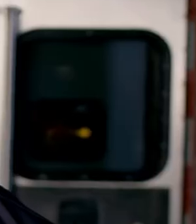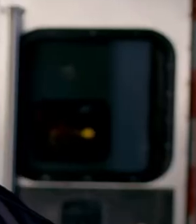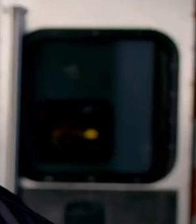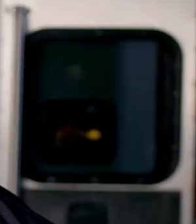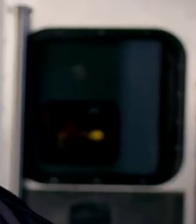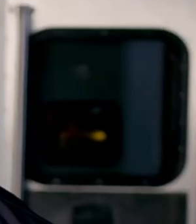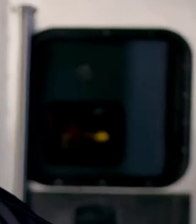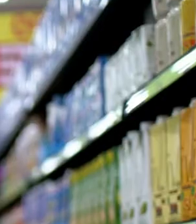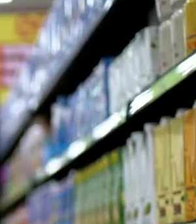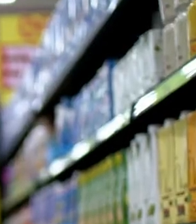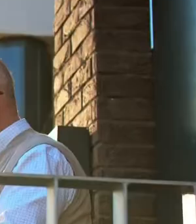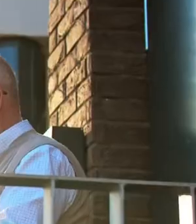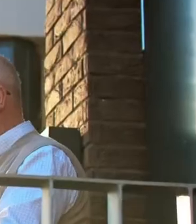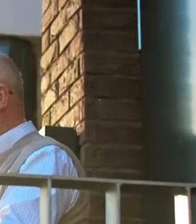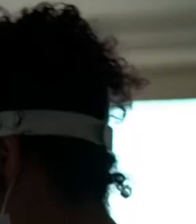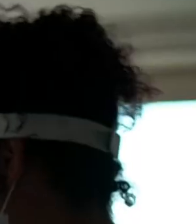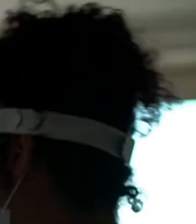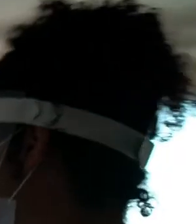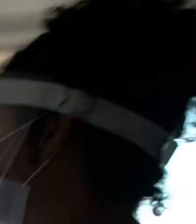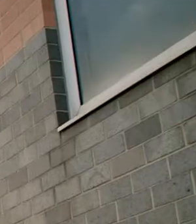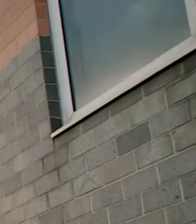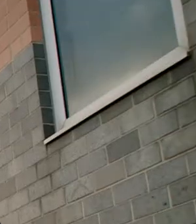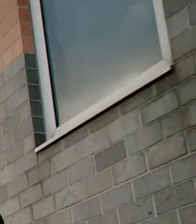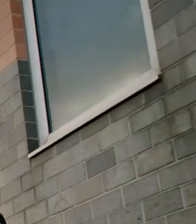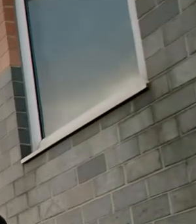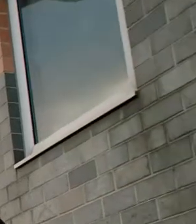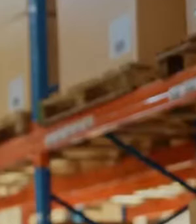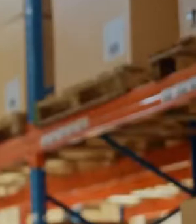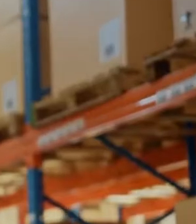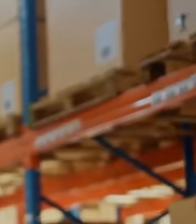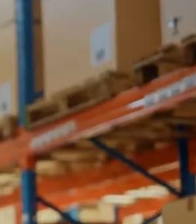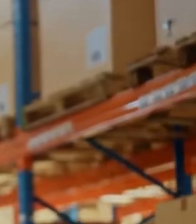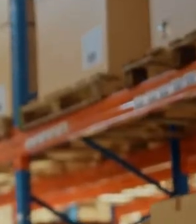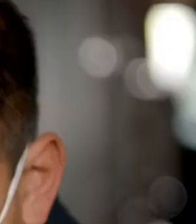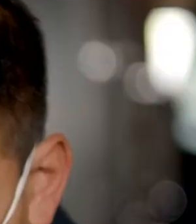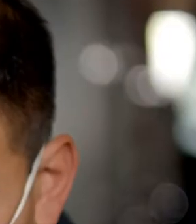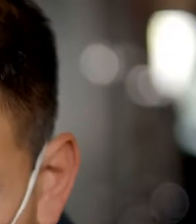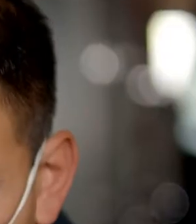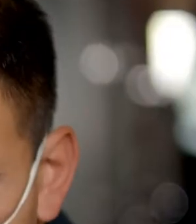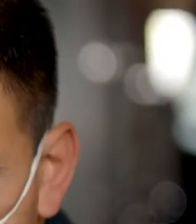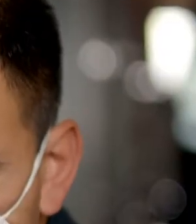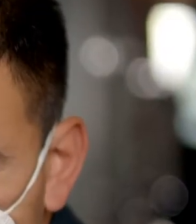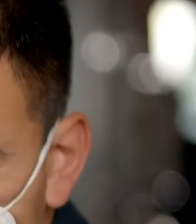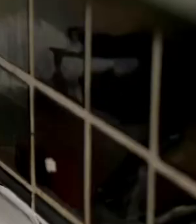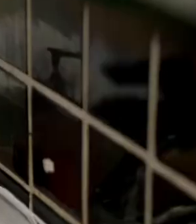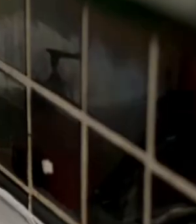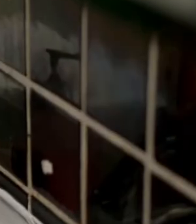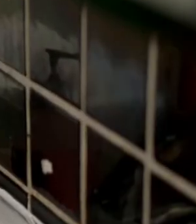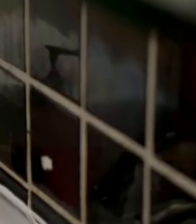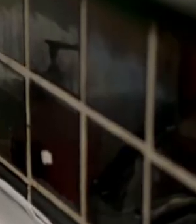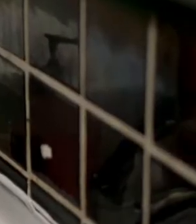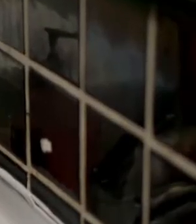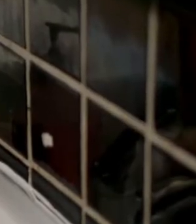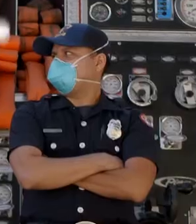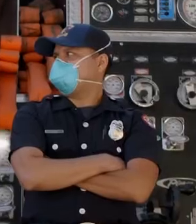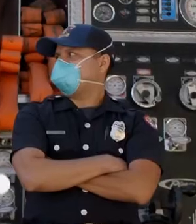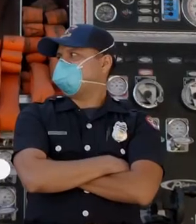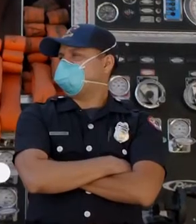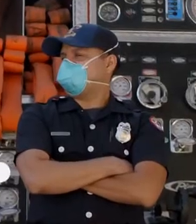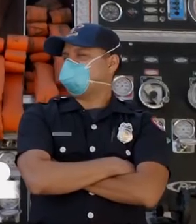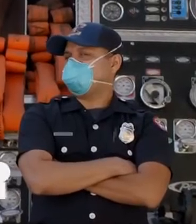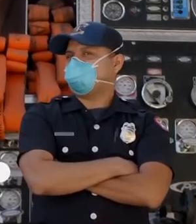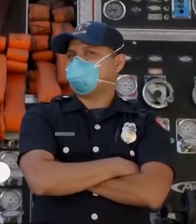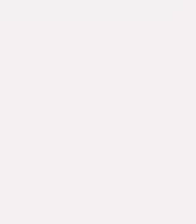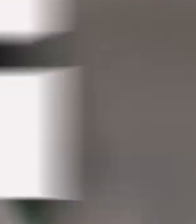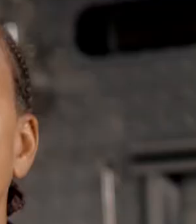días ponemos nuestra vida en peligro muchos trabajadores están haciendo lo mismo todos podemos hacer algo pónganse